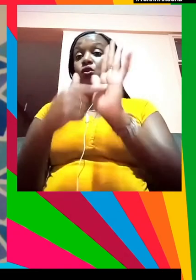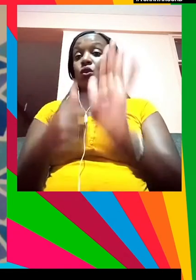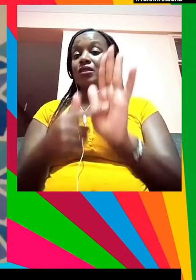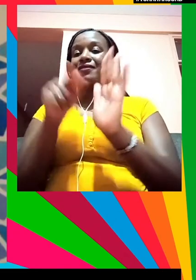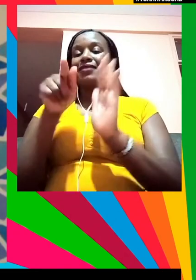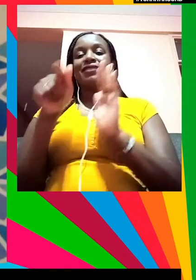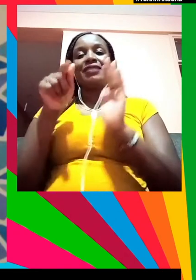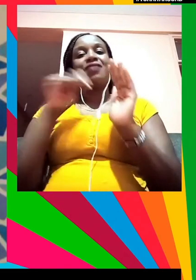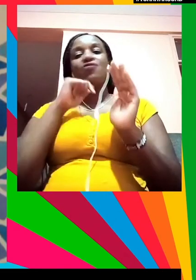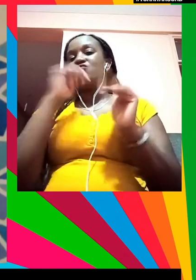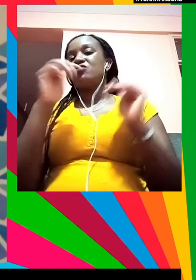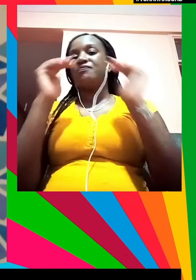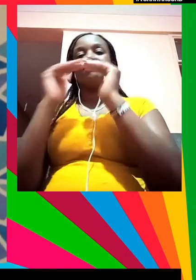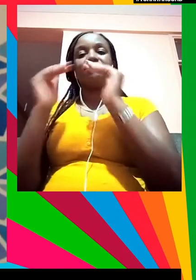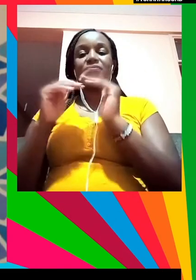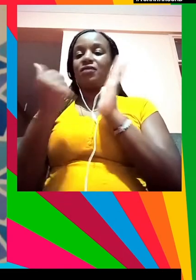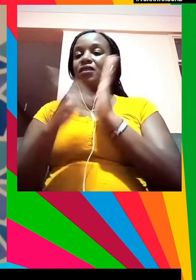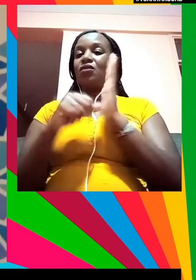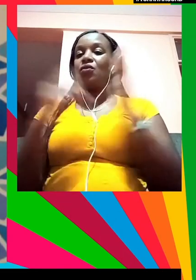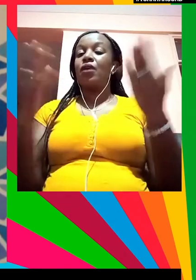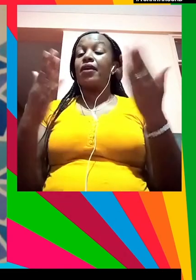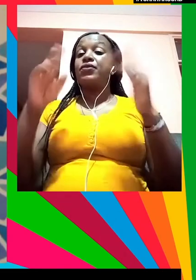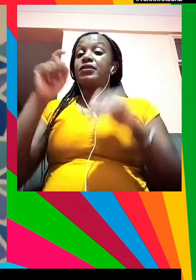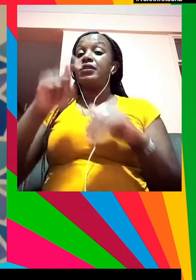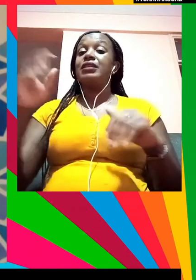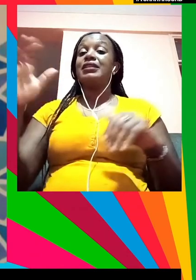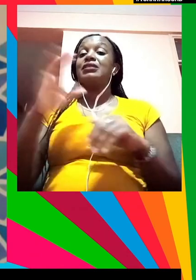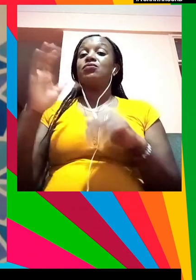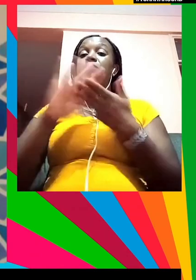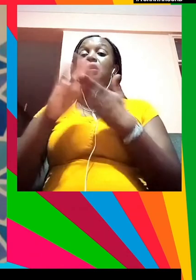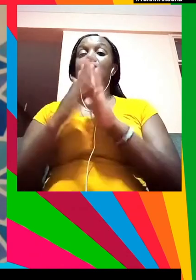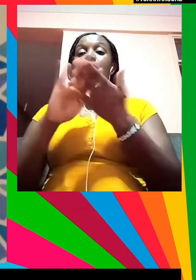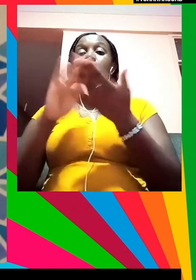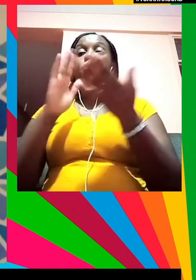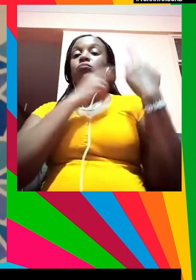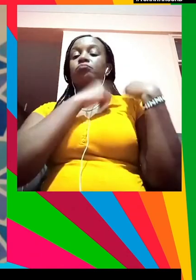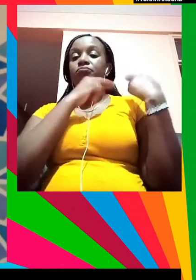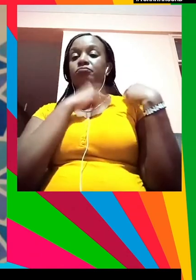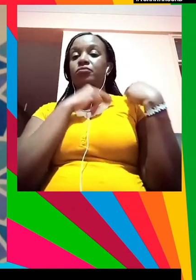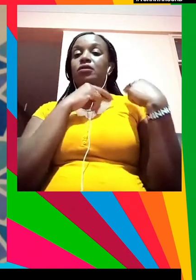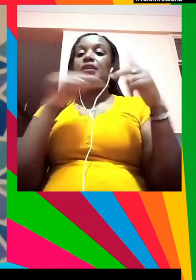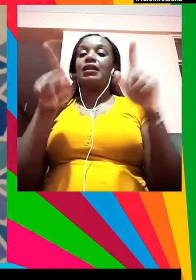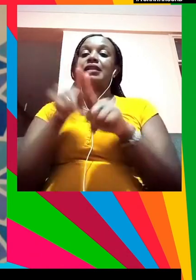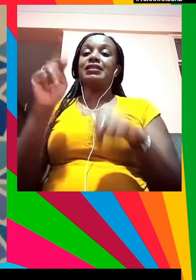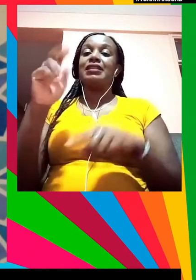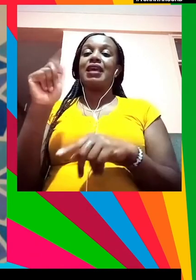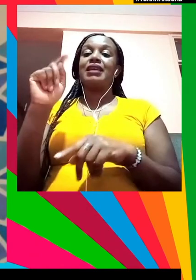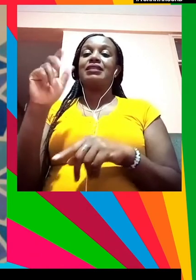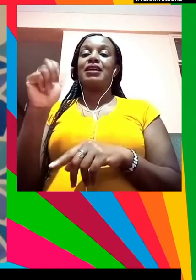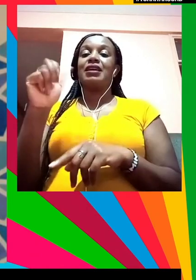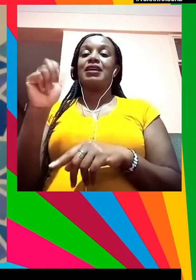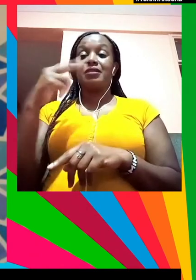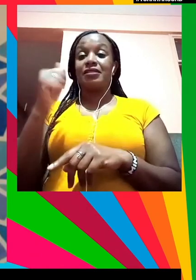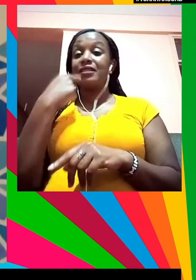impedimento de protestas cívicas como decía Natasha y también Karina hemos de